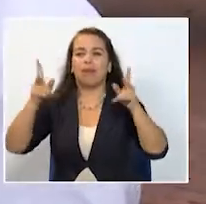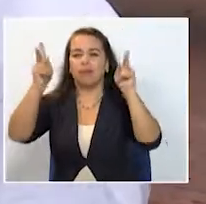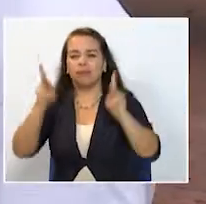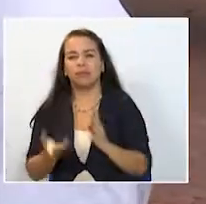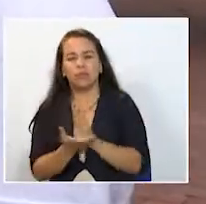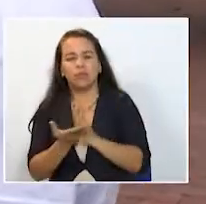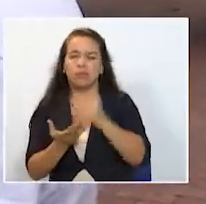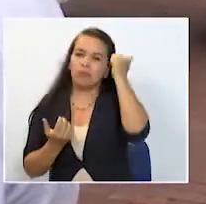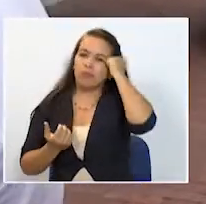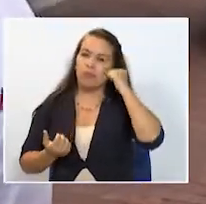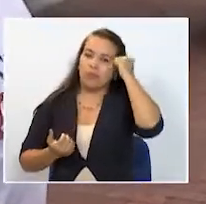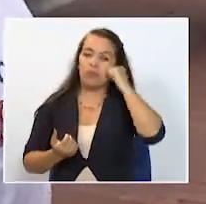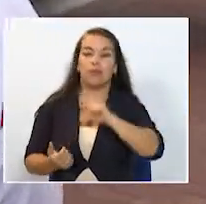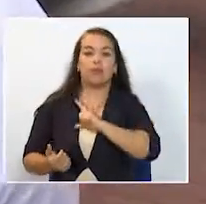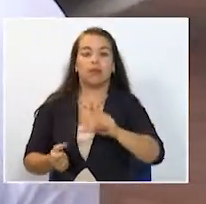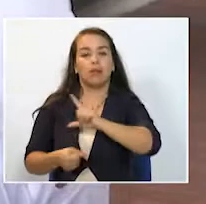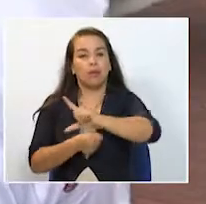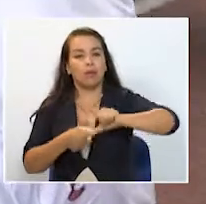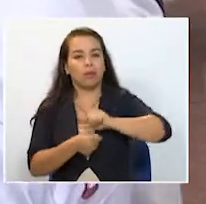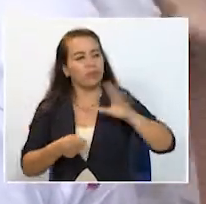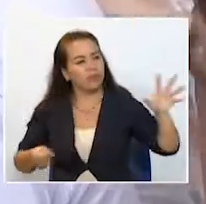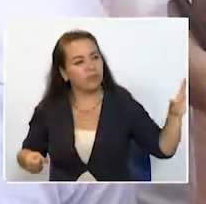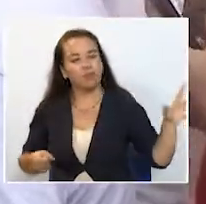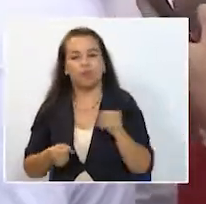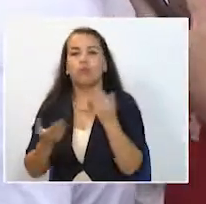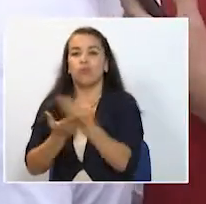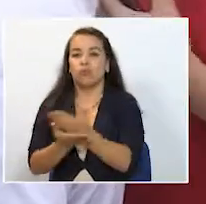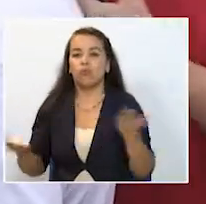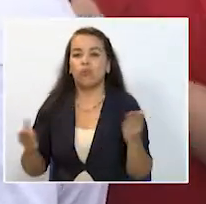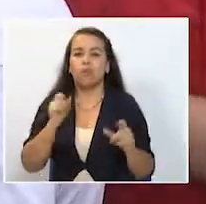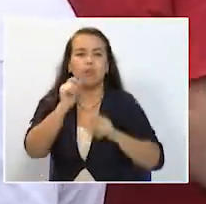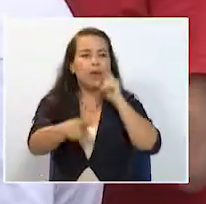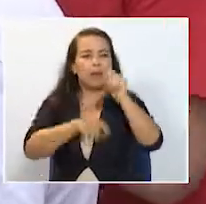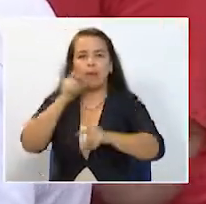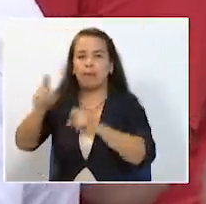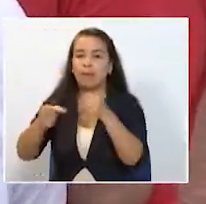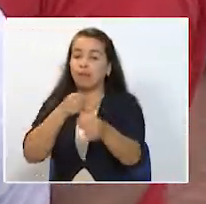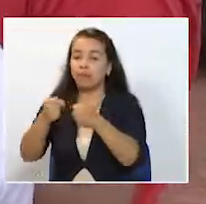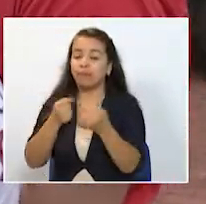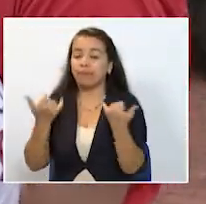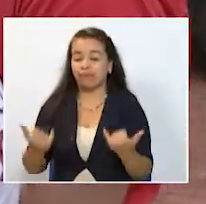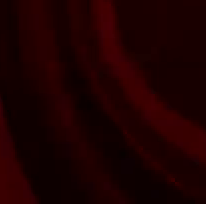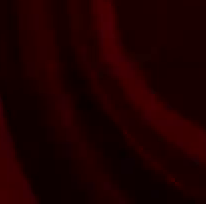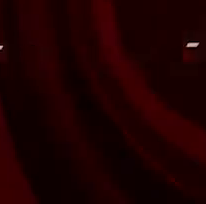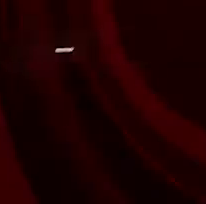profesores y líderes locales quienes darán algunas entrevistas también a los medios de comunicación